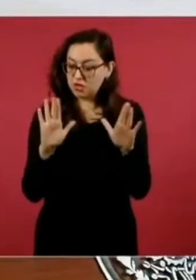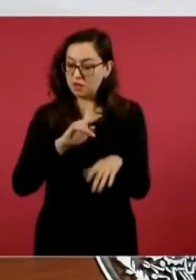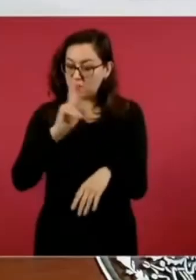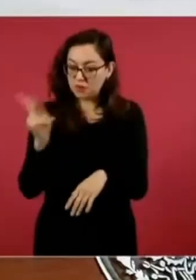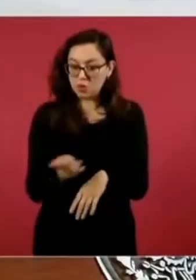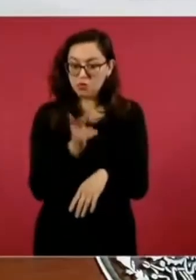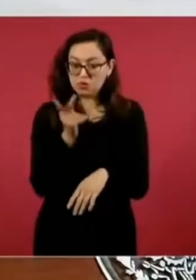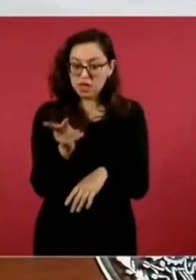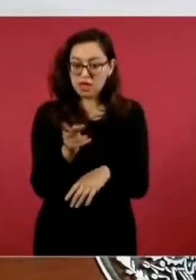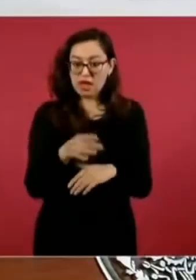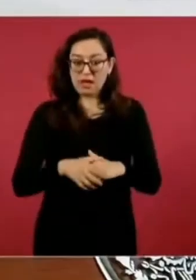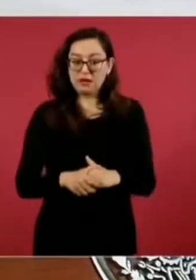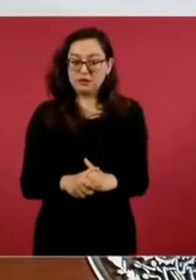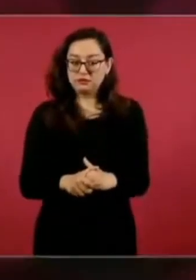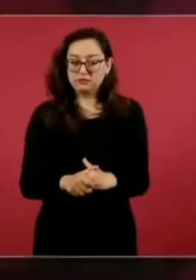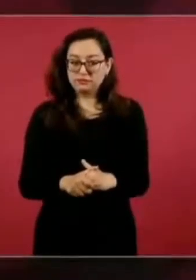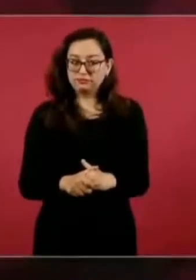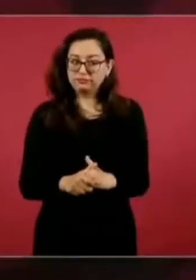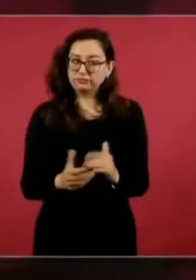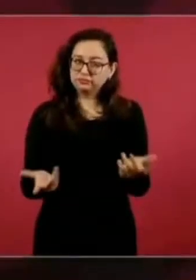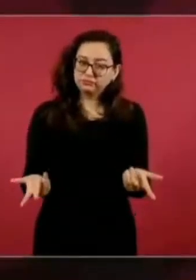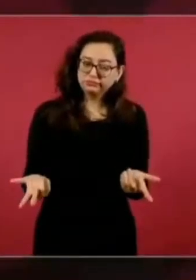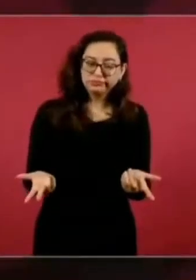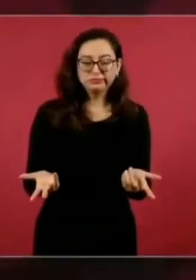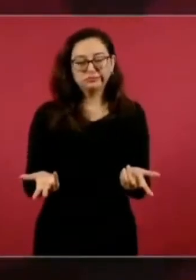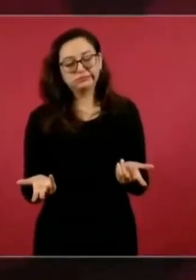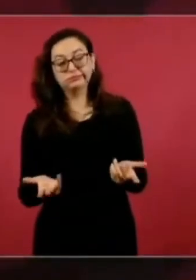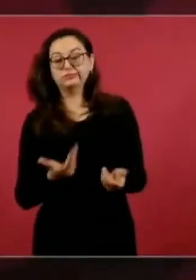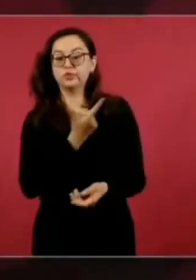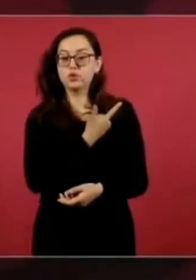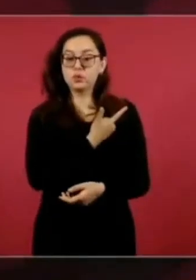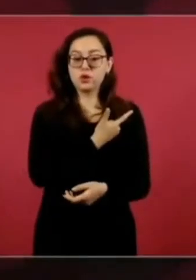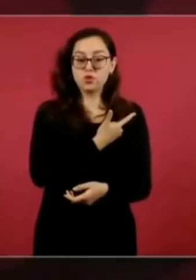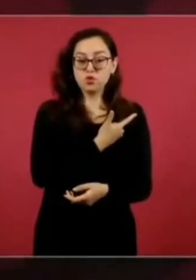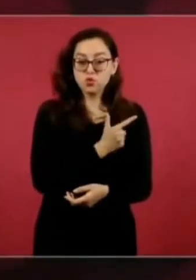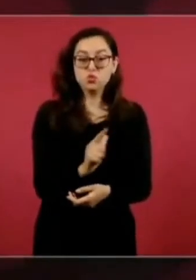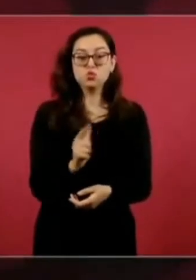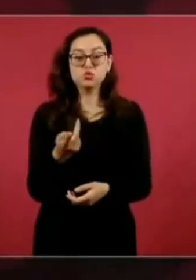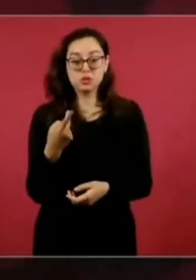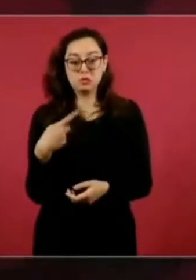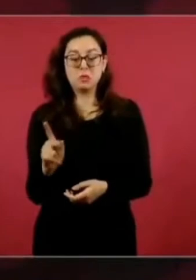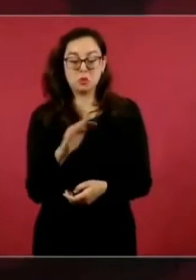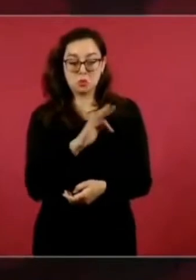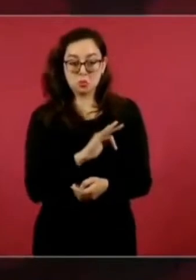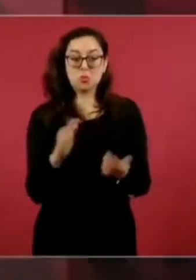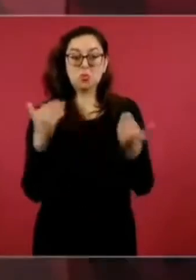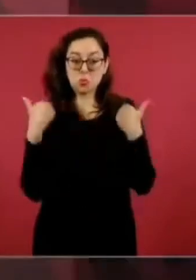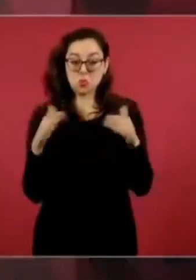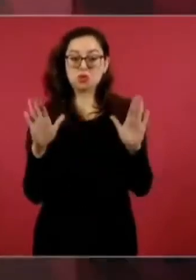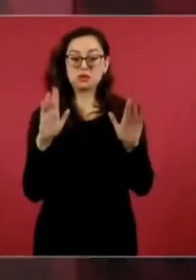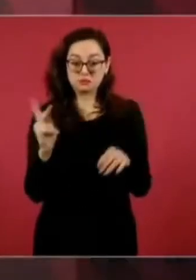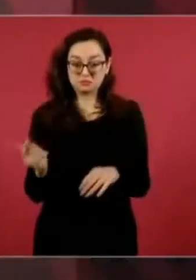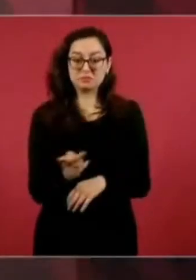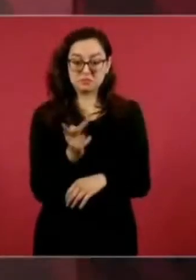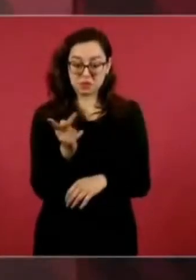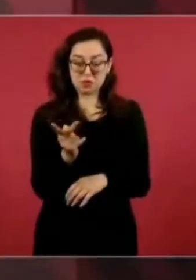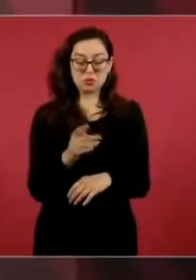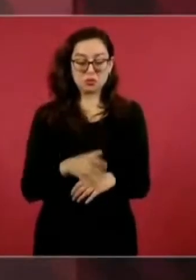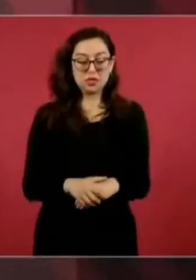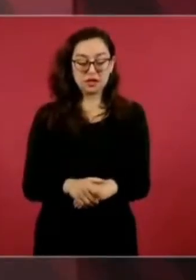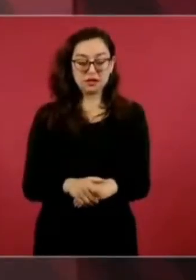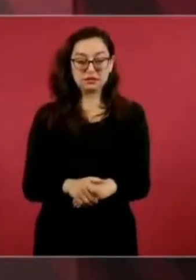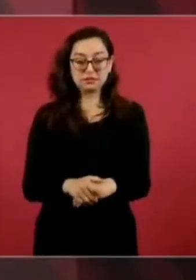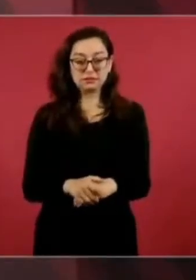no me gusta formularla porque era lo que hacían los